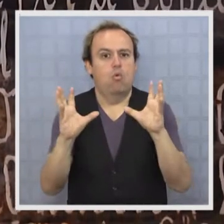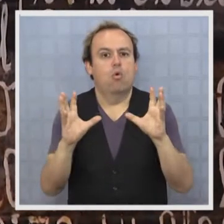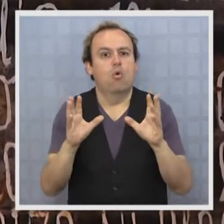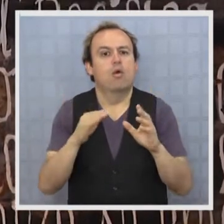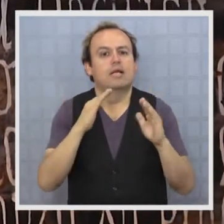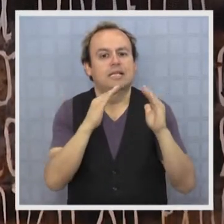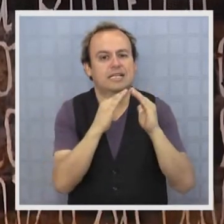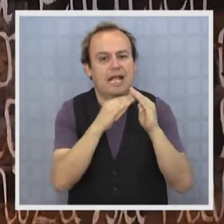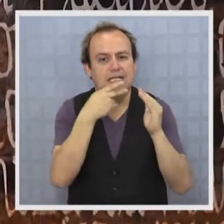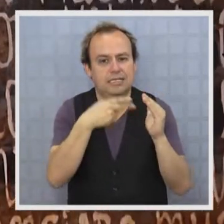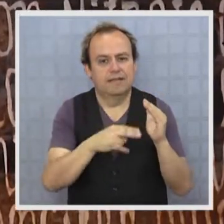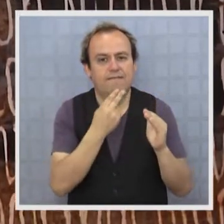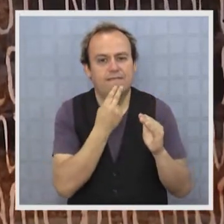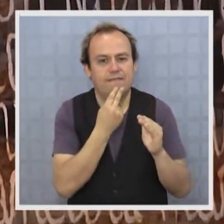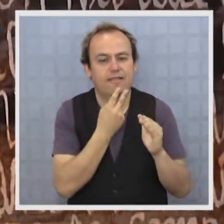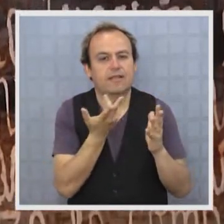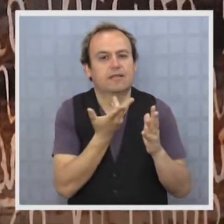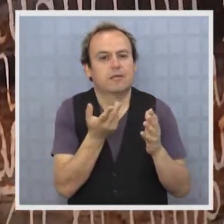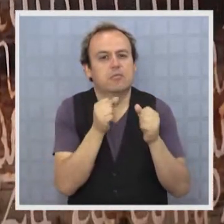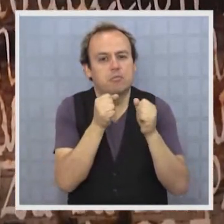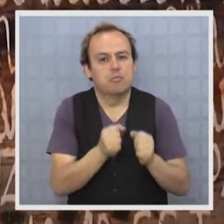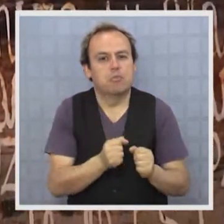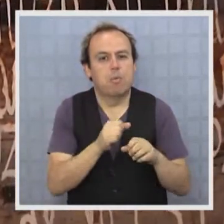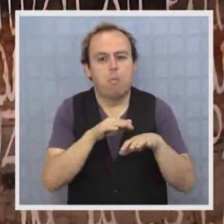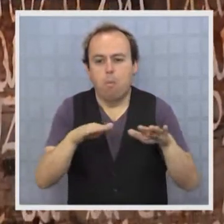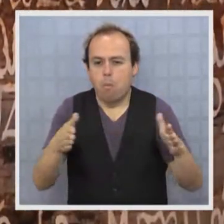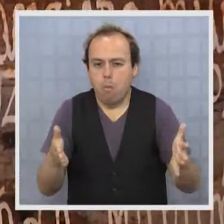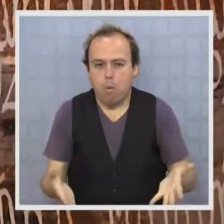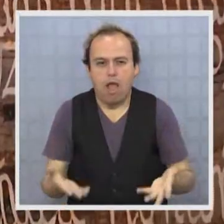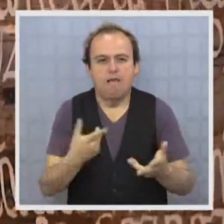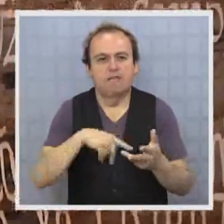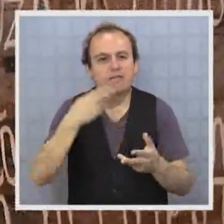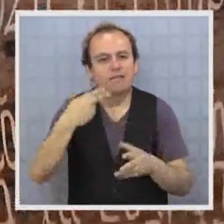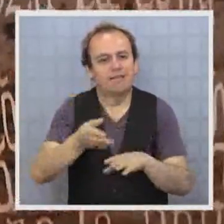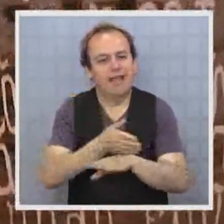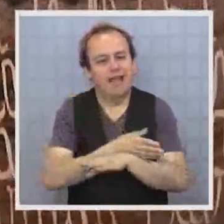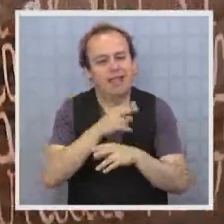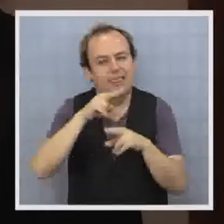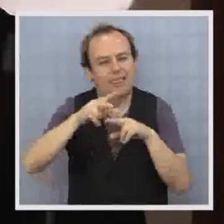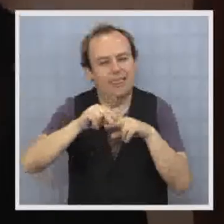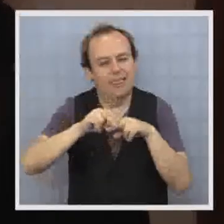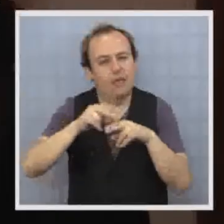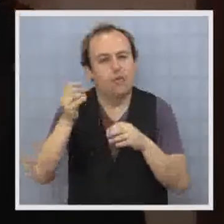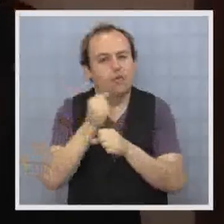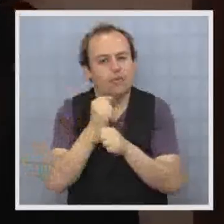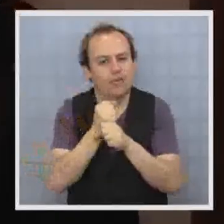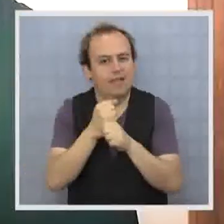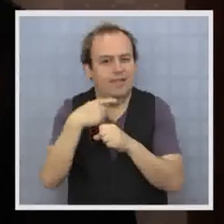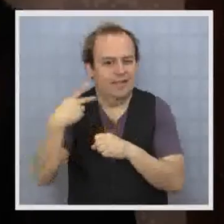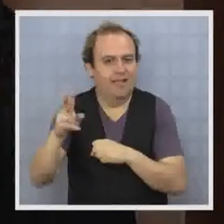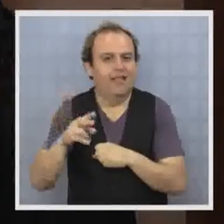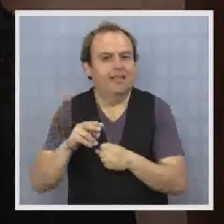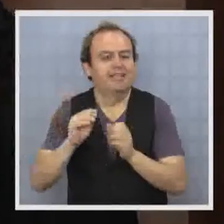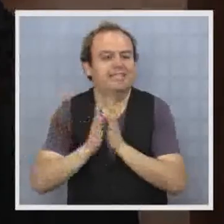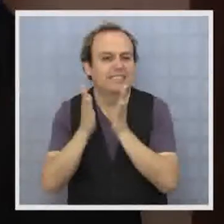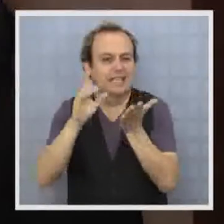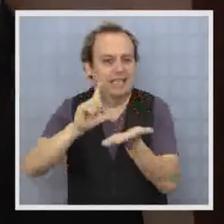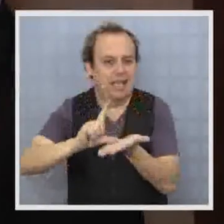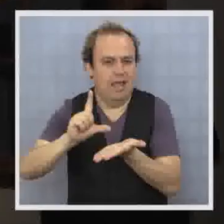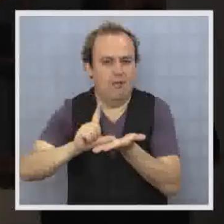administrador del lugar, donde es posible apreciar mobiliario y elementos utilizados en el trabajo que se realizaba en la histórica planta.